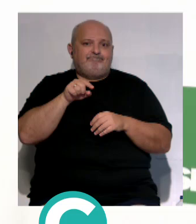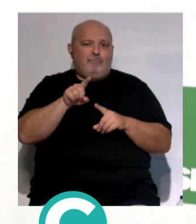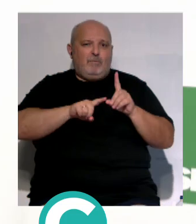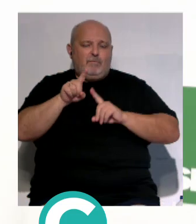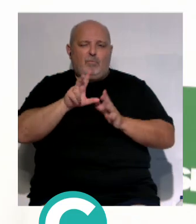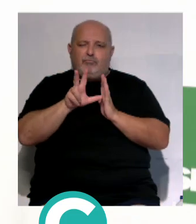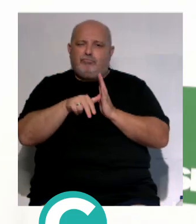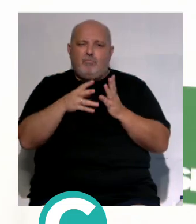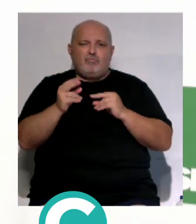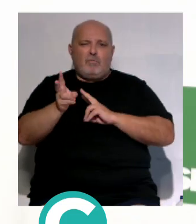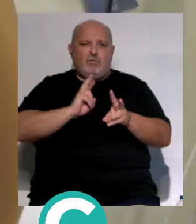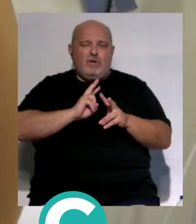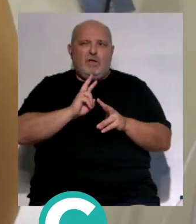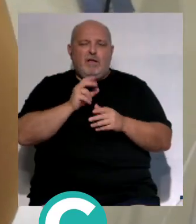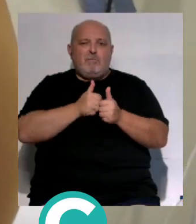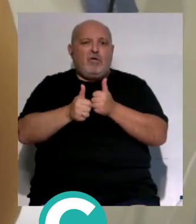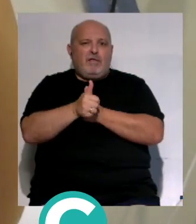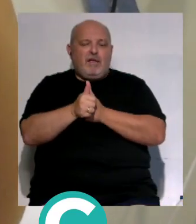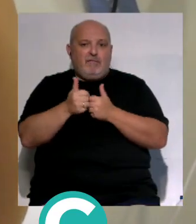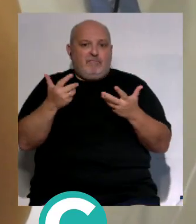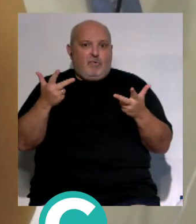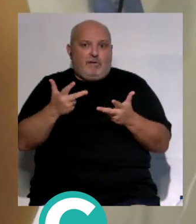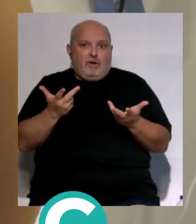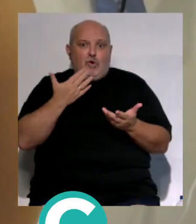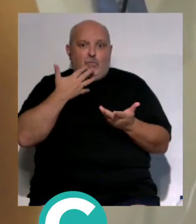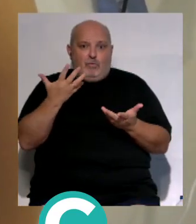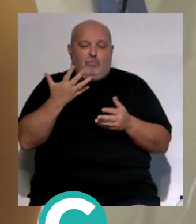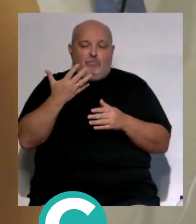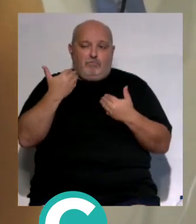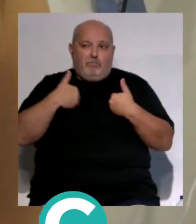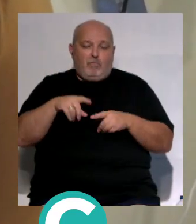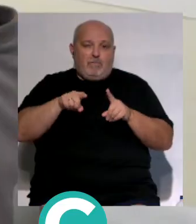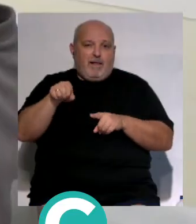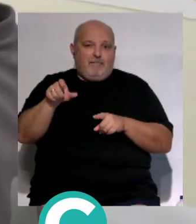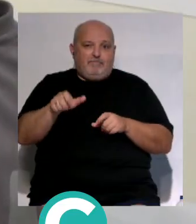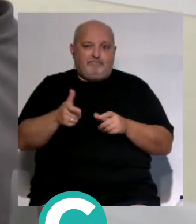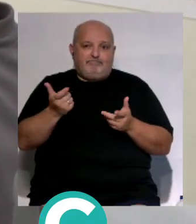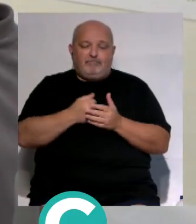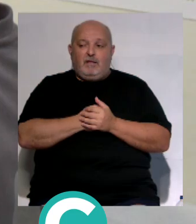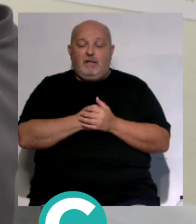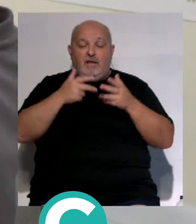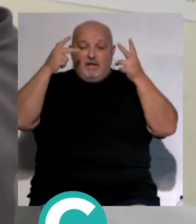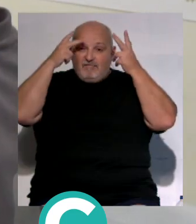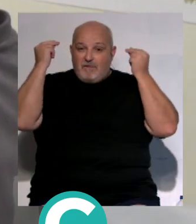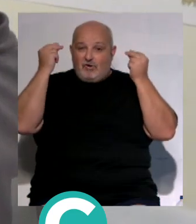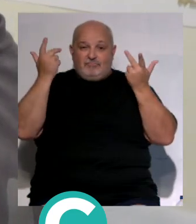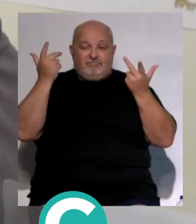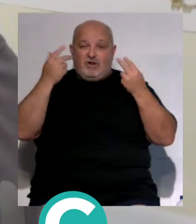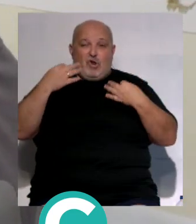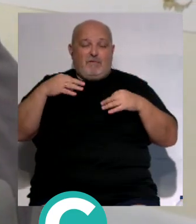tardan mucho tiempo en contactar con el médico, es una prioridad vital donde está juzgándose la vida del paciente. Al enfermero, que es enfermero